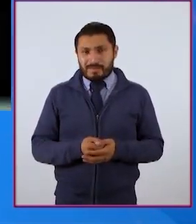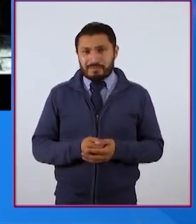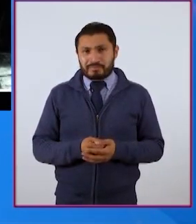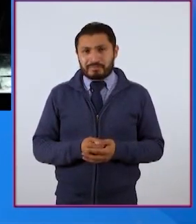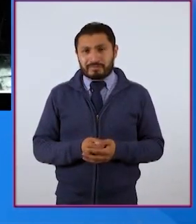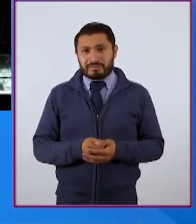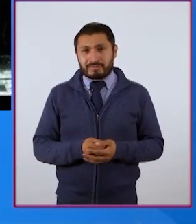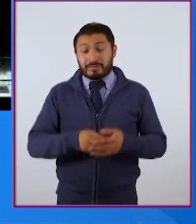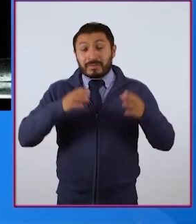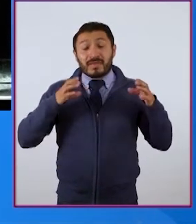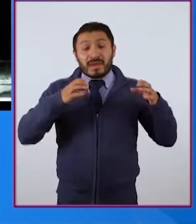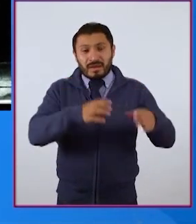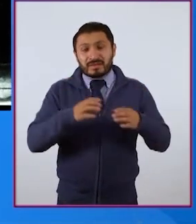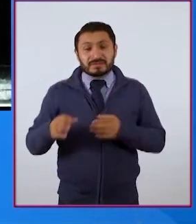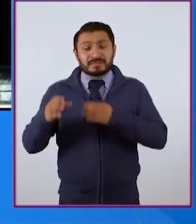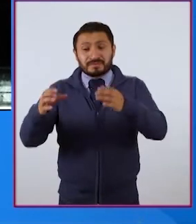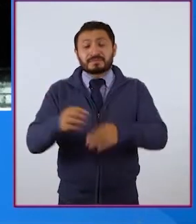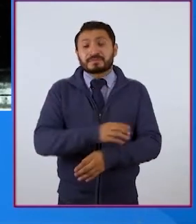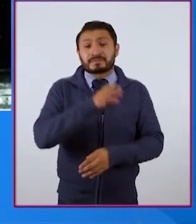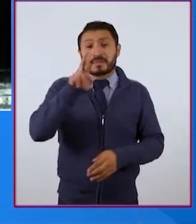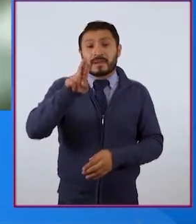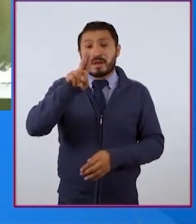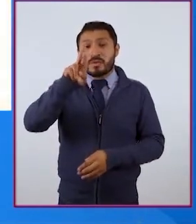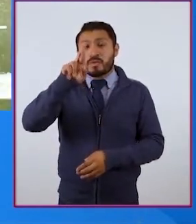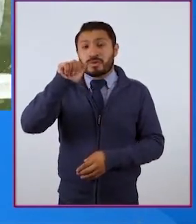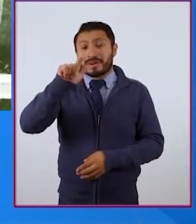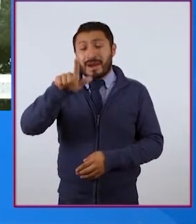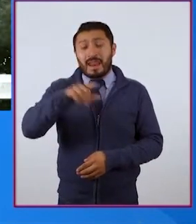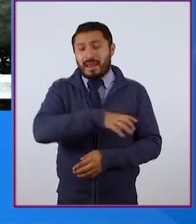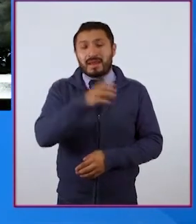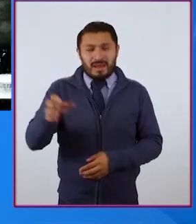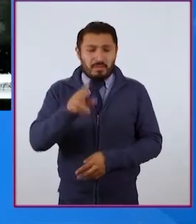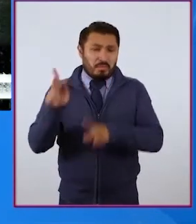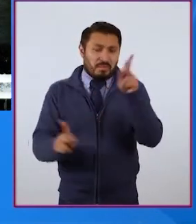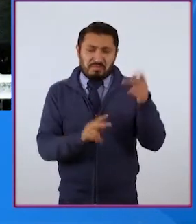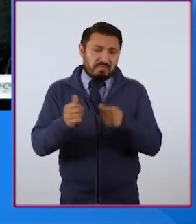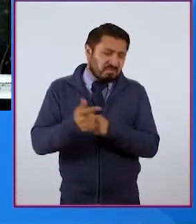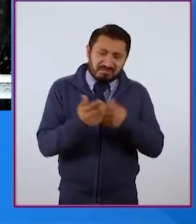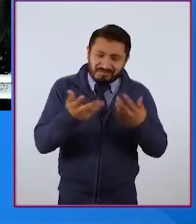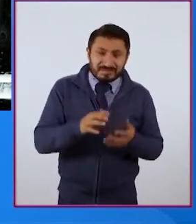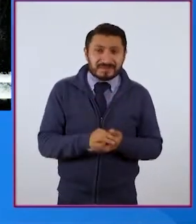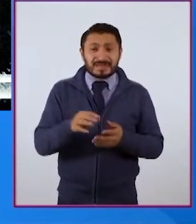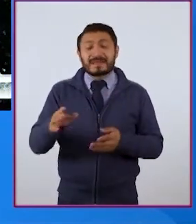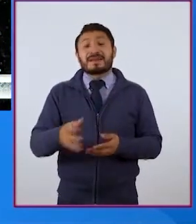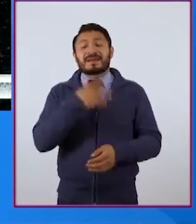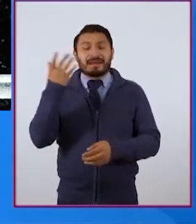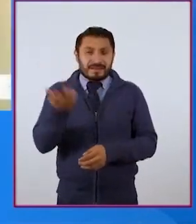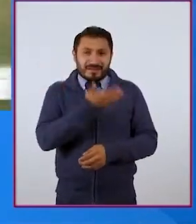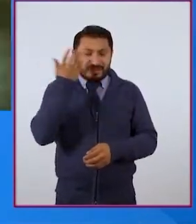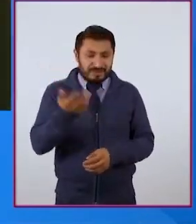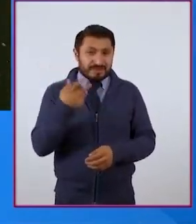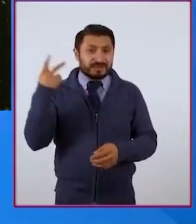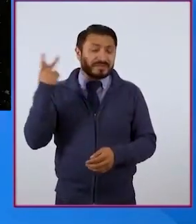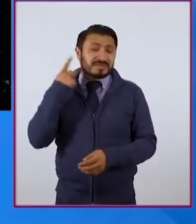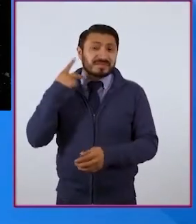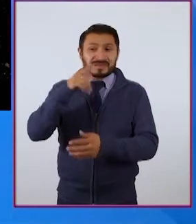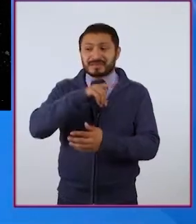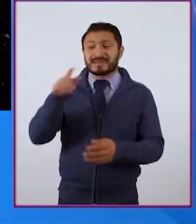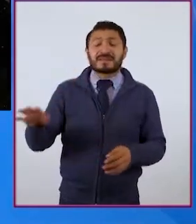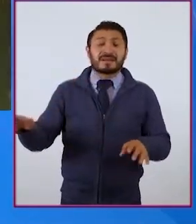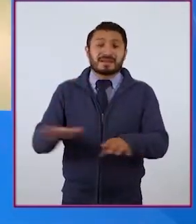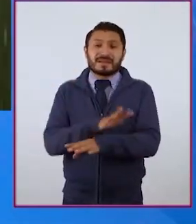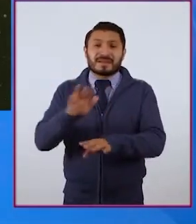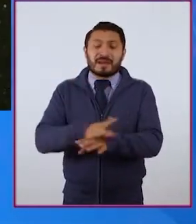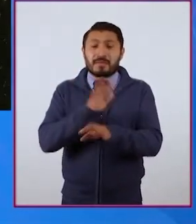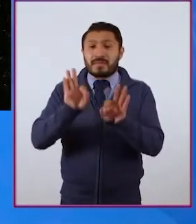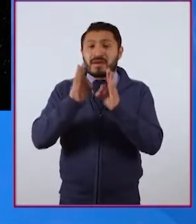las comunidades rurales se adaptan a las políticas vinculadas al campo, modificando todo el tiempo sus modos